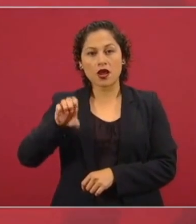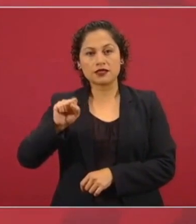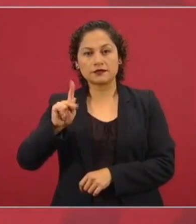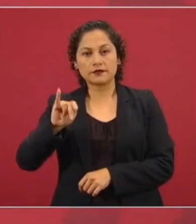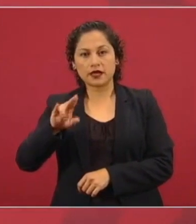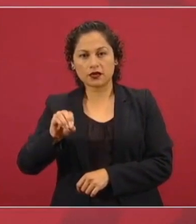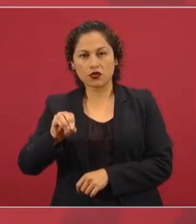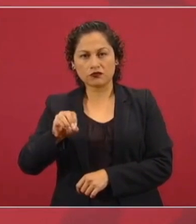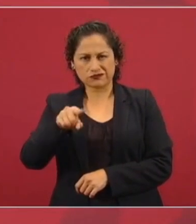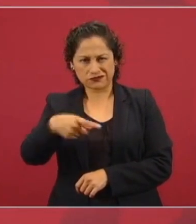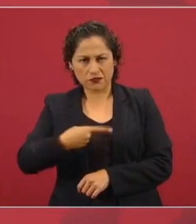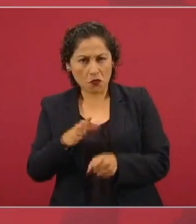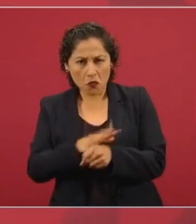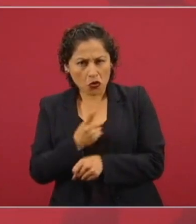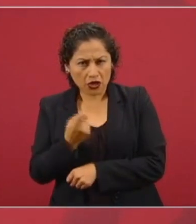tiene